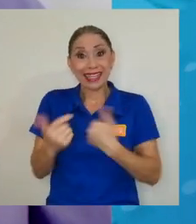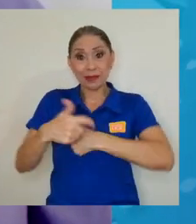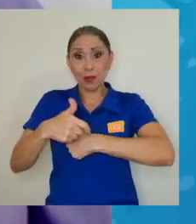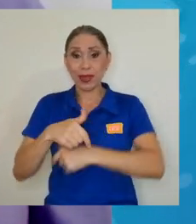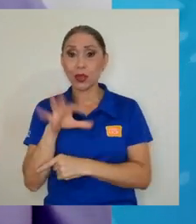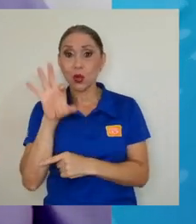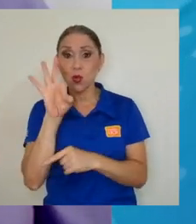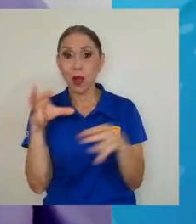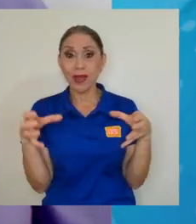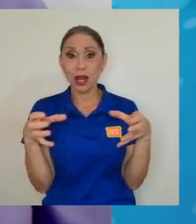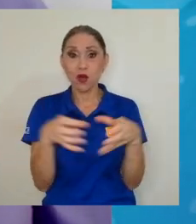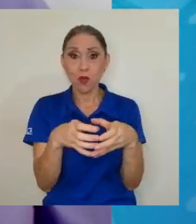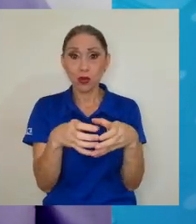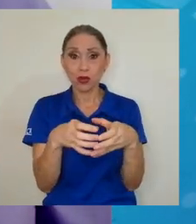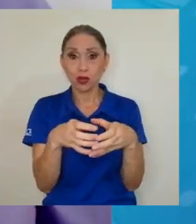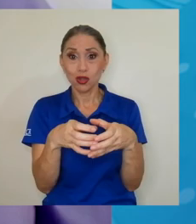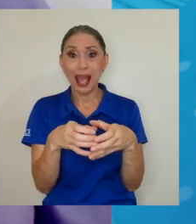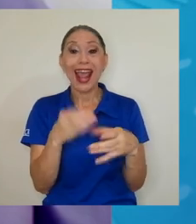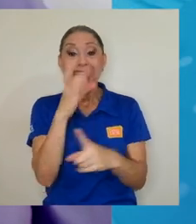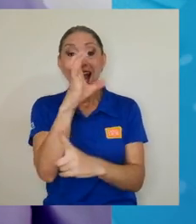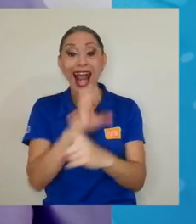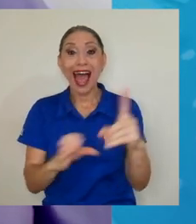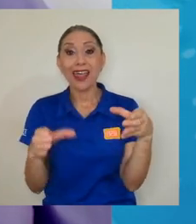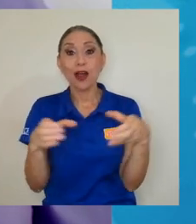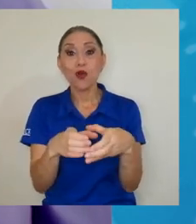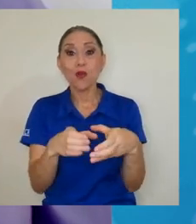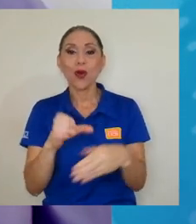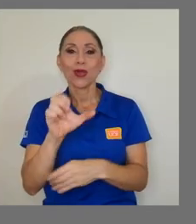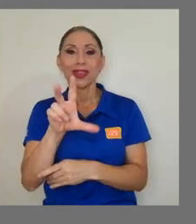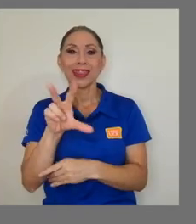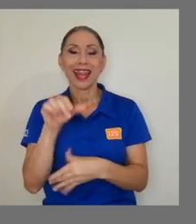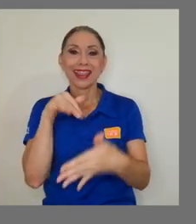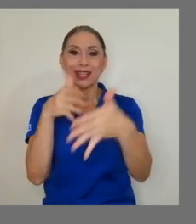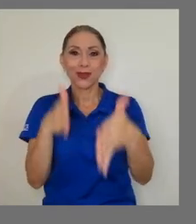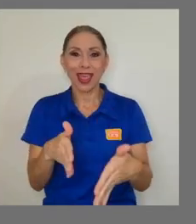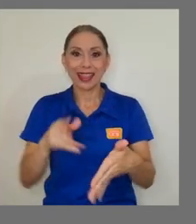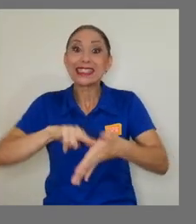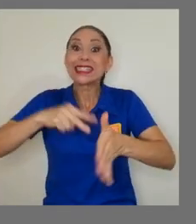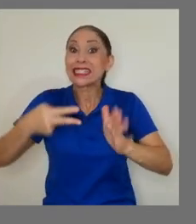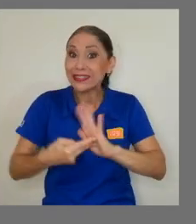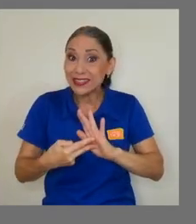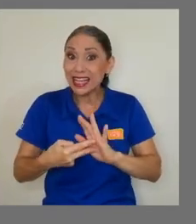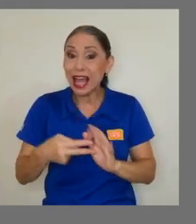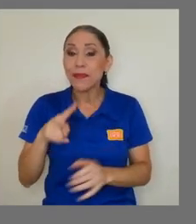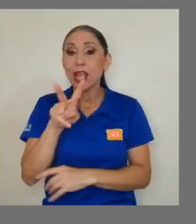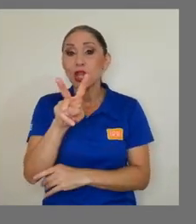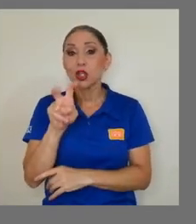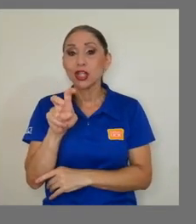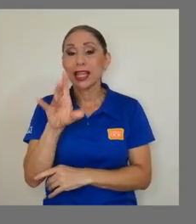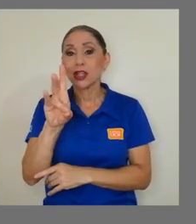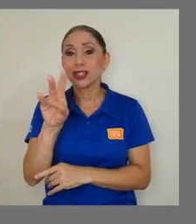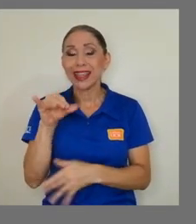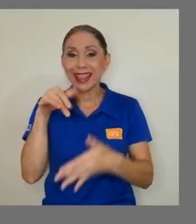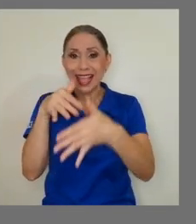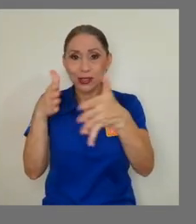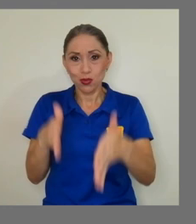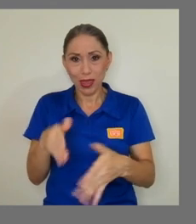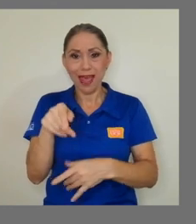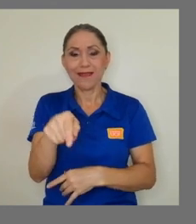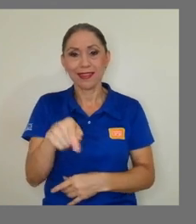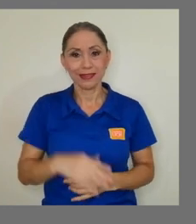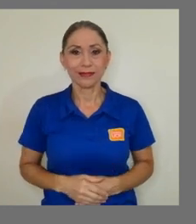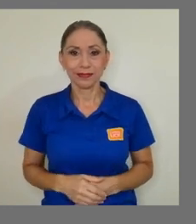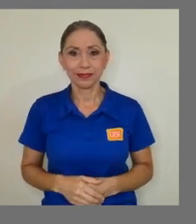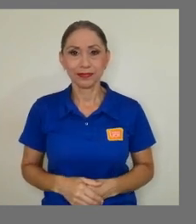abiertos de 30 estudiantes cada grupo. Entonces tenemos una población de 270 estudiantes.